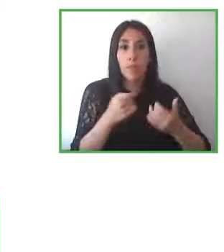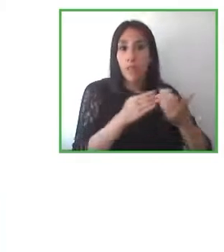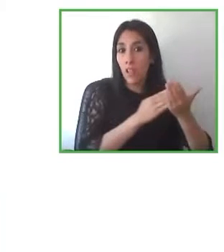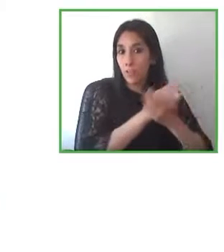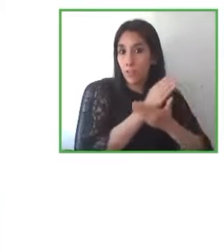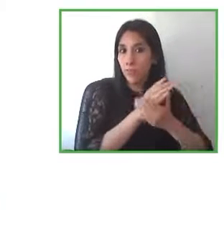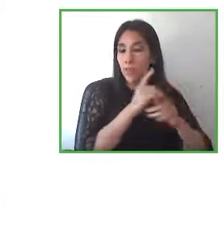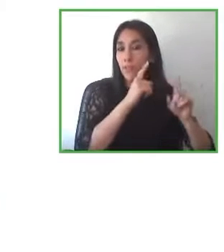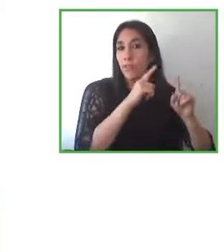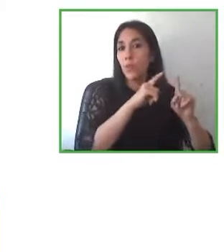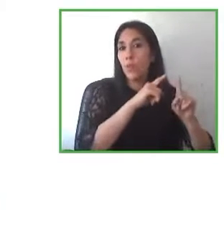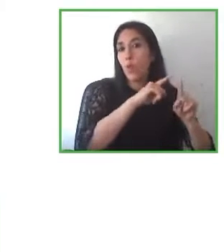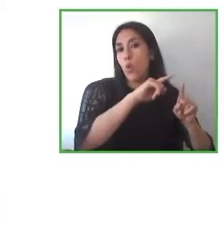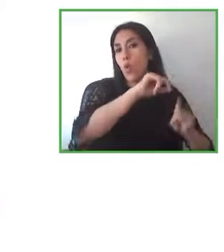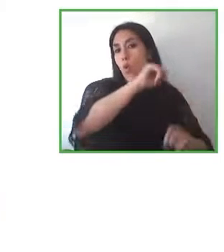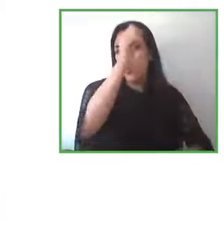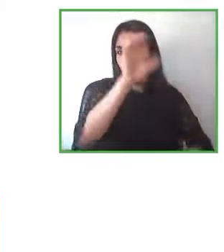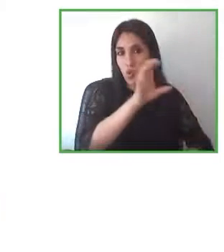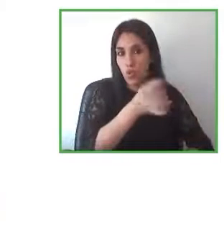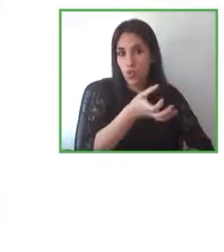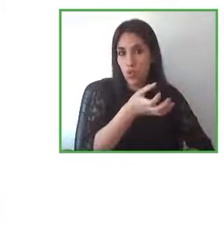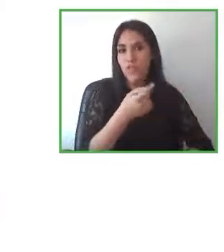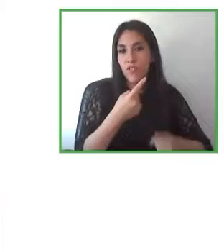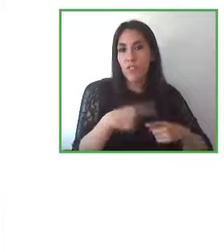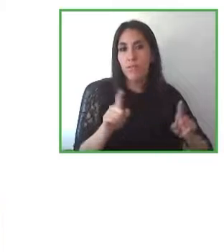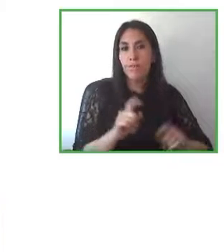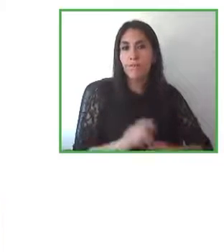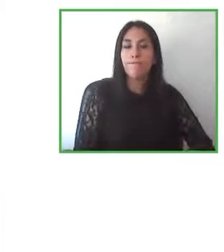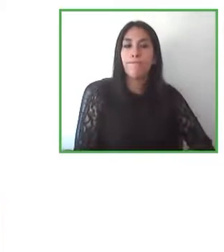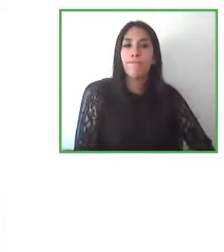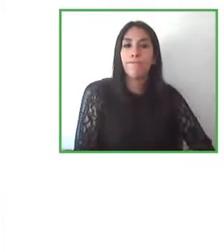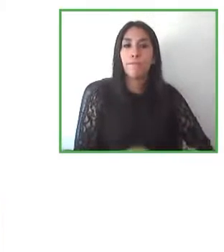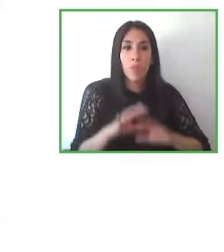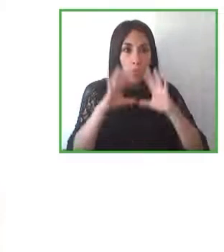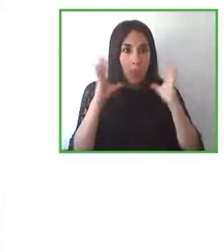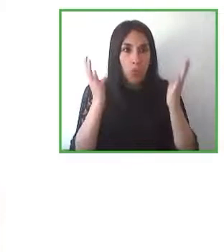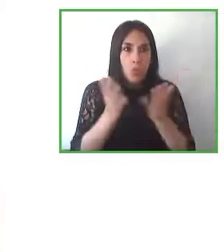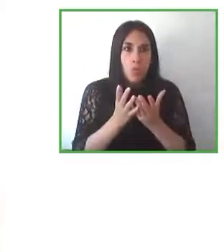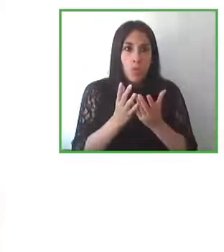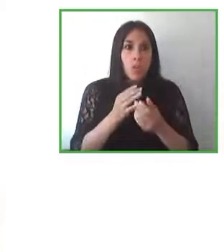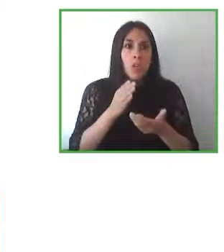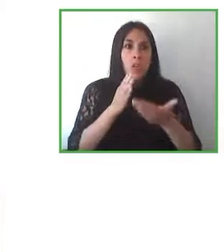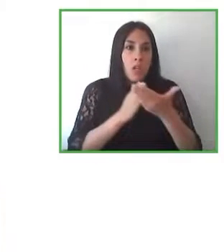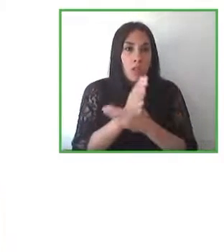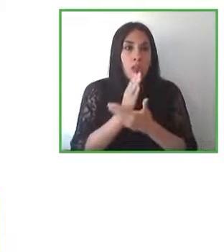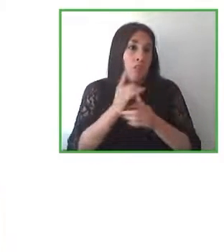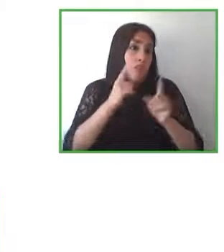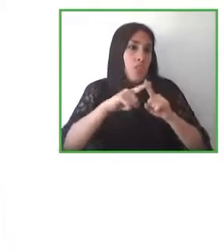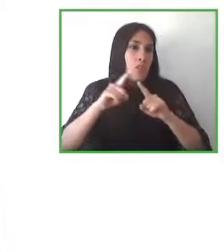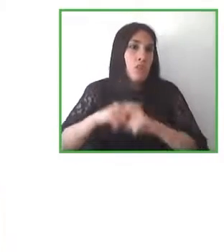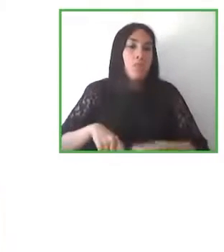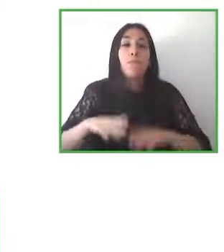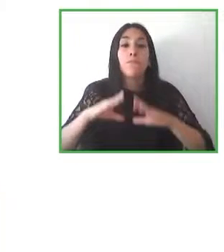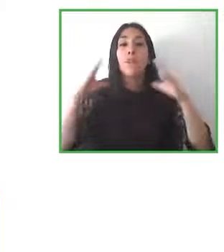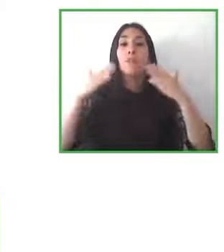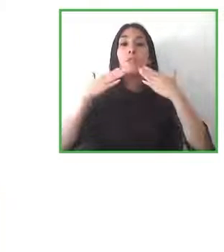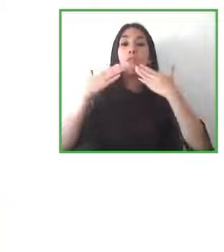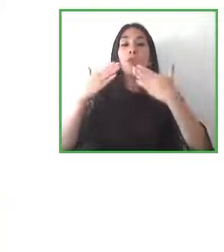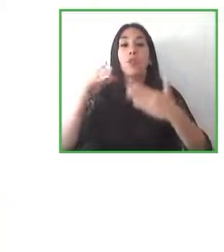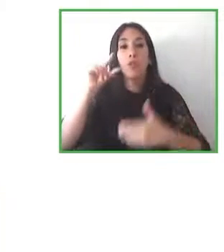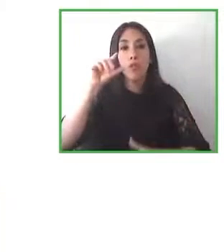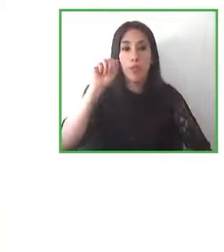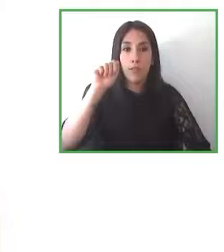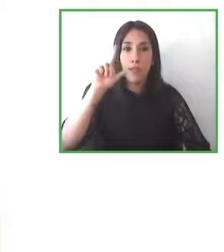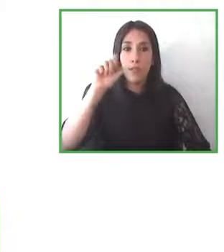corriente zona del mundo gracias Gala y con esto le damos muchas muchas